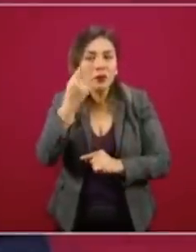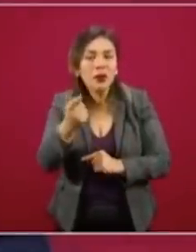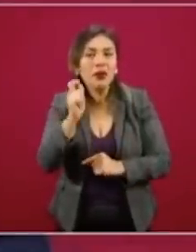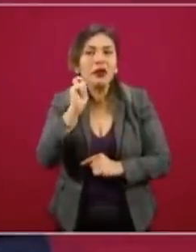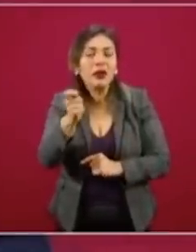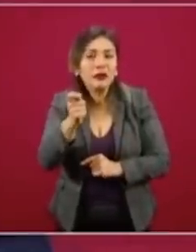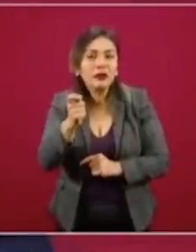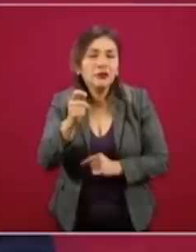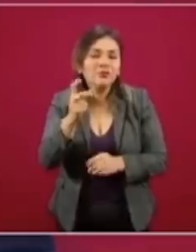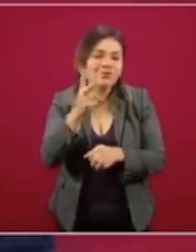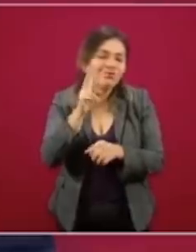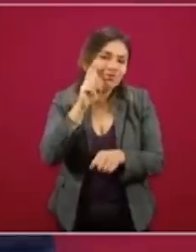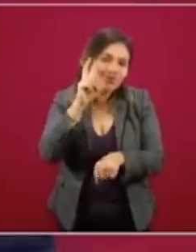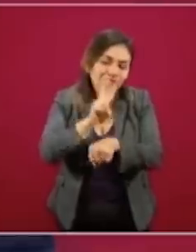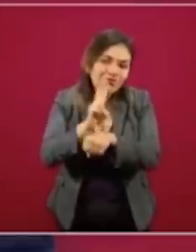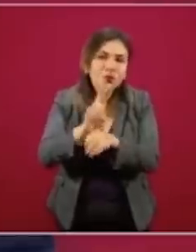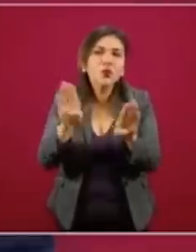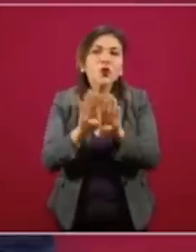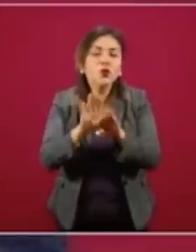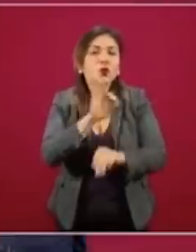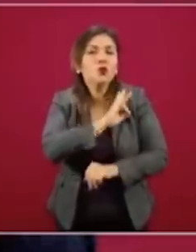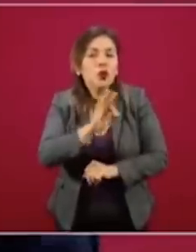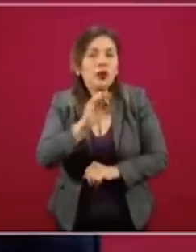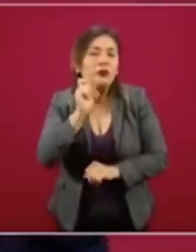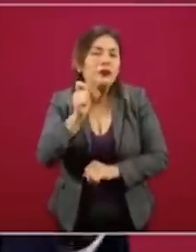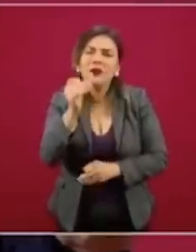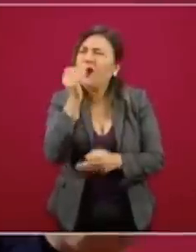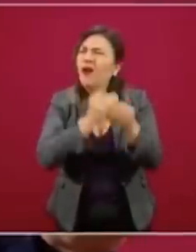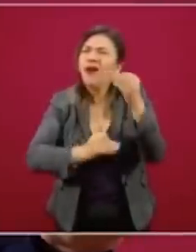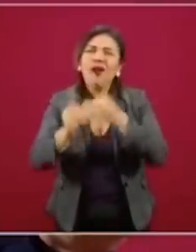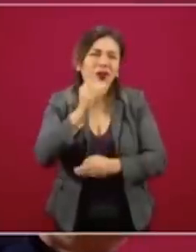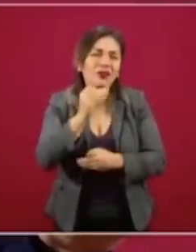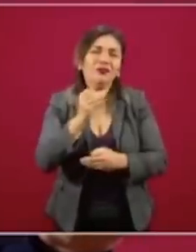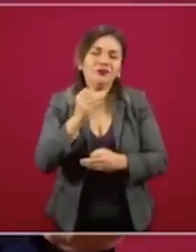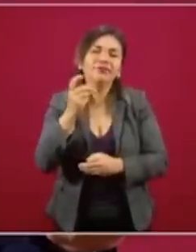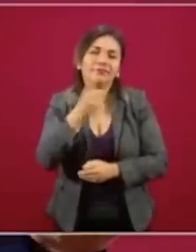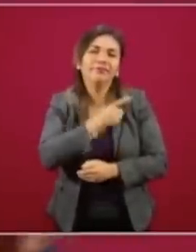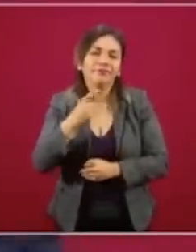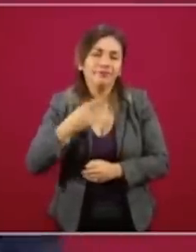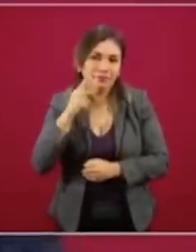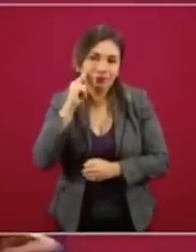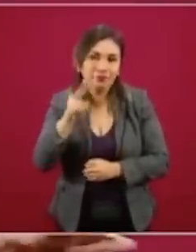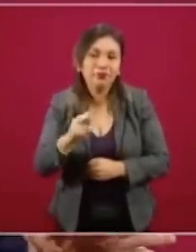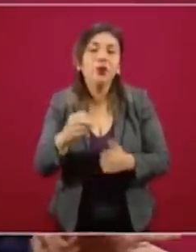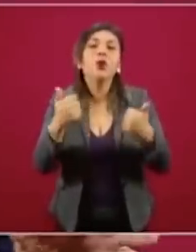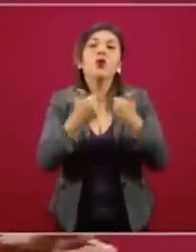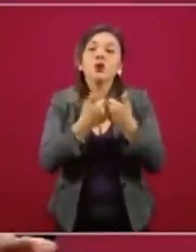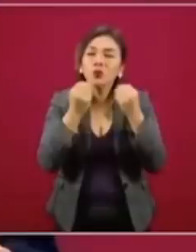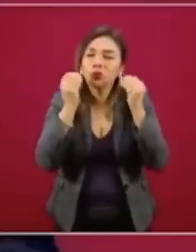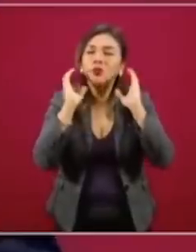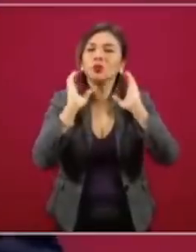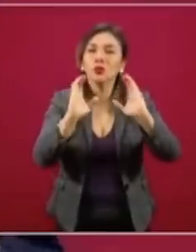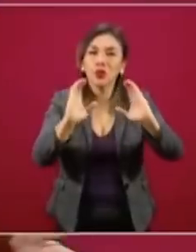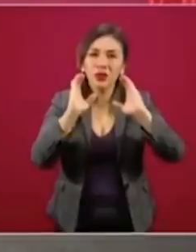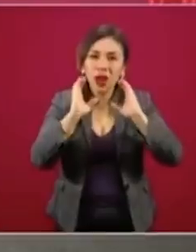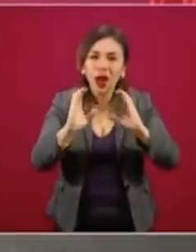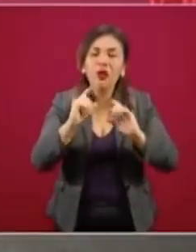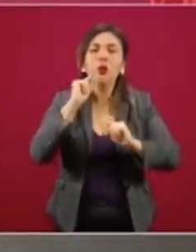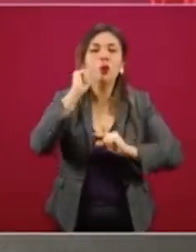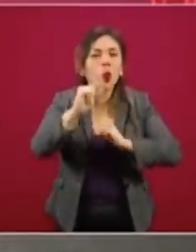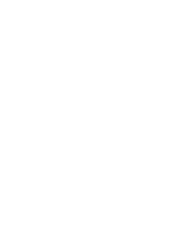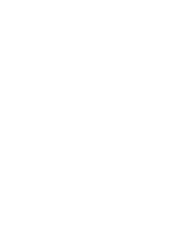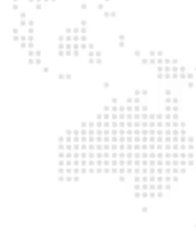previendo todo con cuidado gradual.